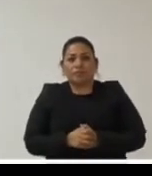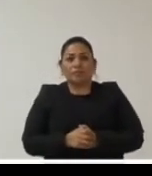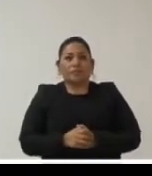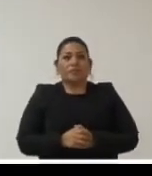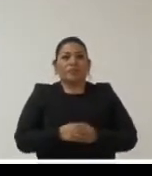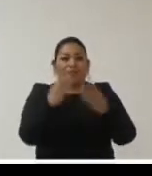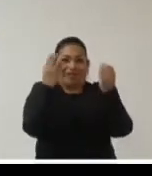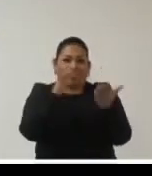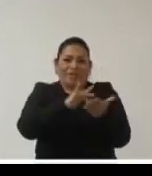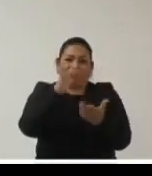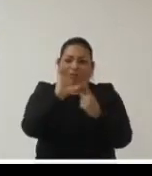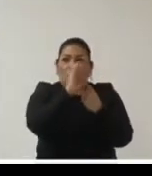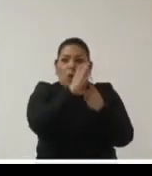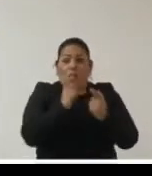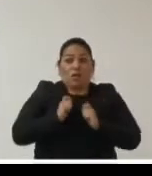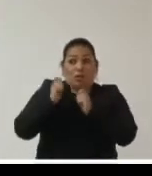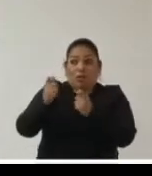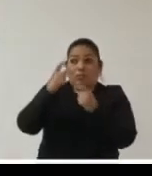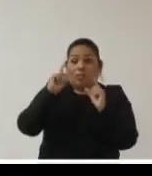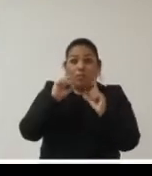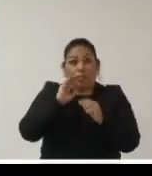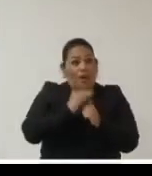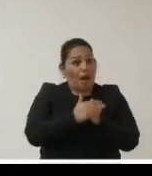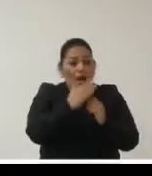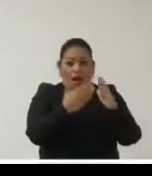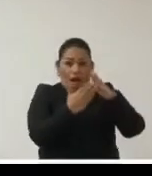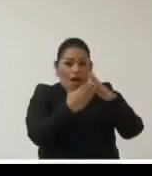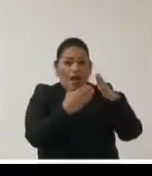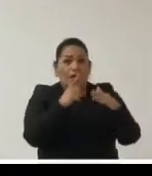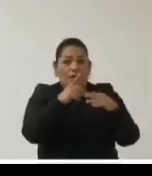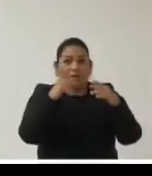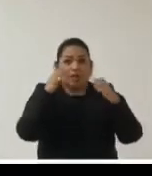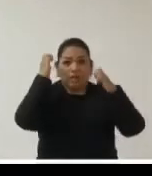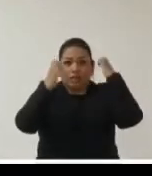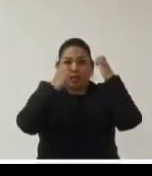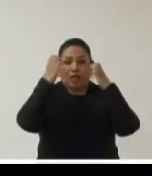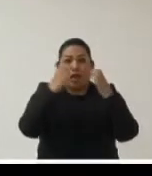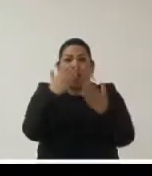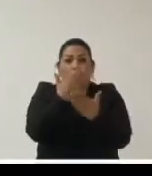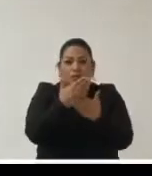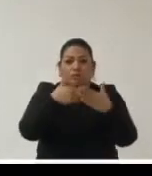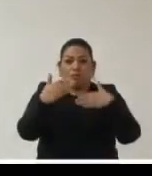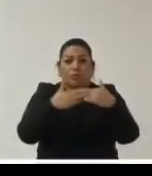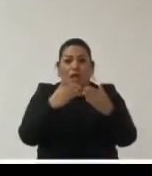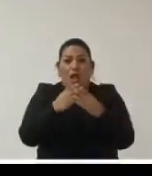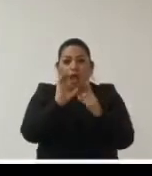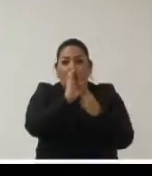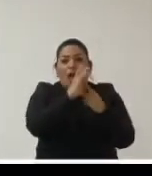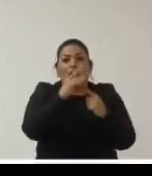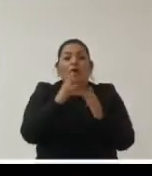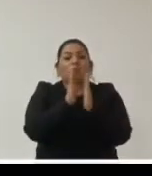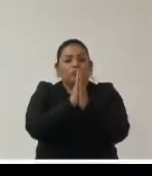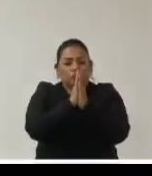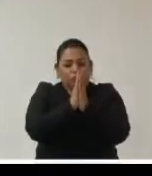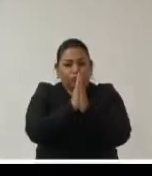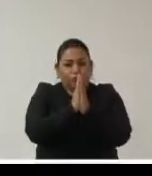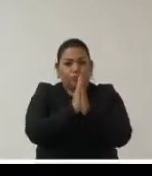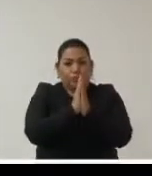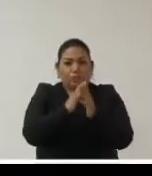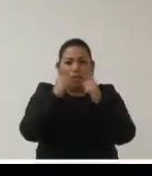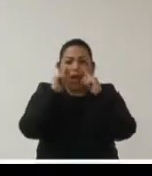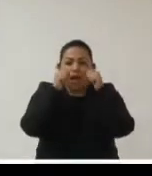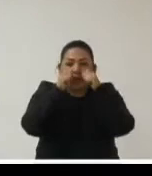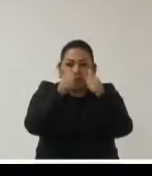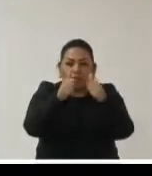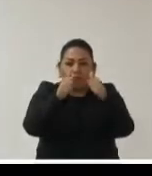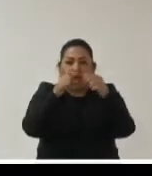muchas gracias comisionada para concluir este panel le solicito a nuestros ponentes a la moderadora y a comisionados que nos acompañan tengan la amabilidad de dirigir